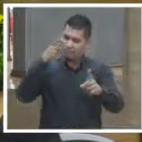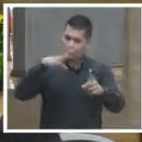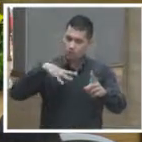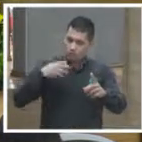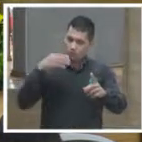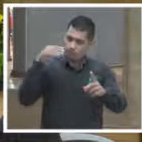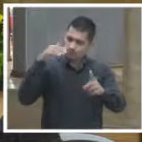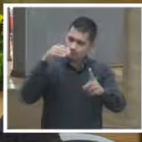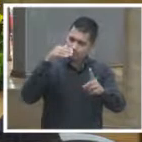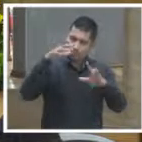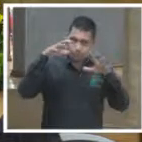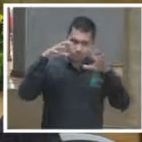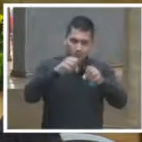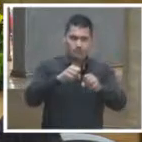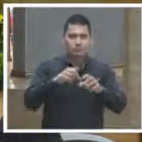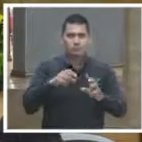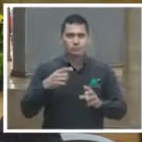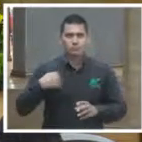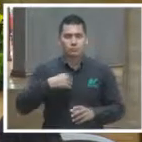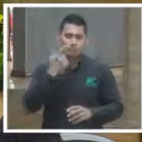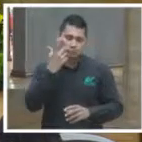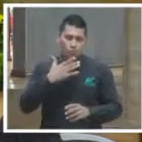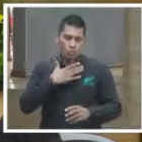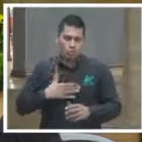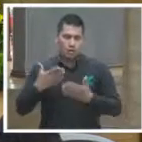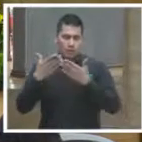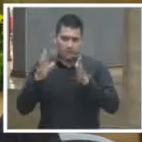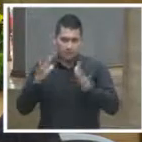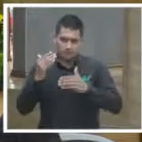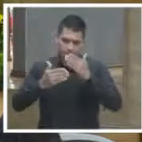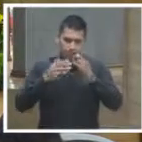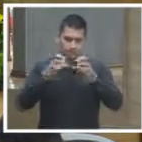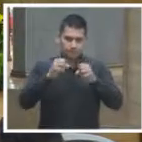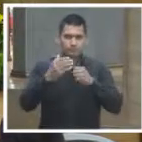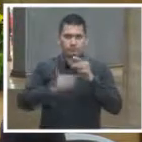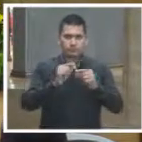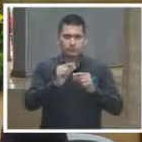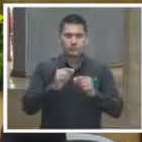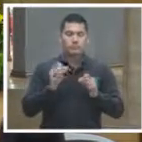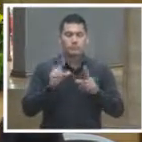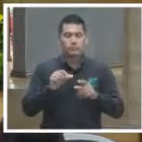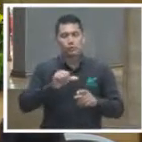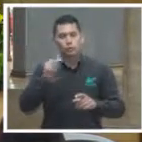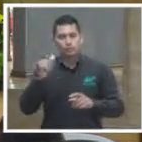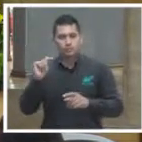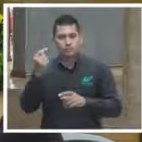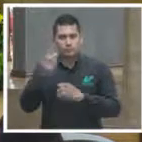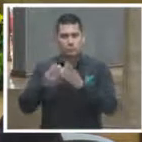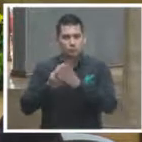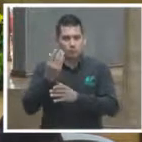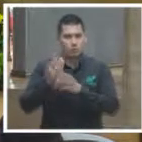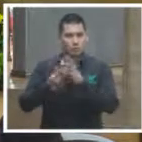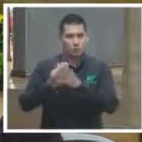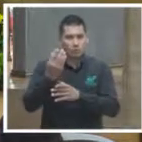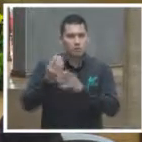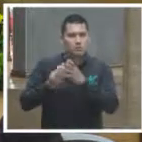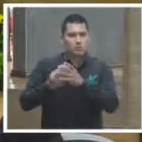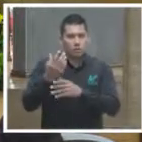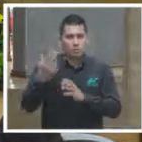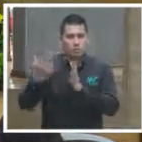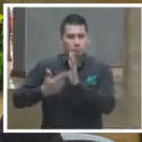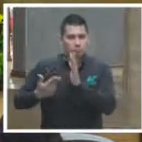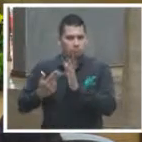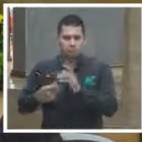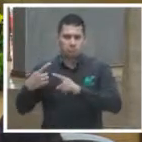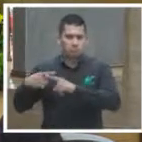toda esta filosofía de justicia abierta ahora también las nuevas tecnologías como herramienta si es idónea si